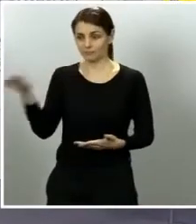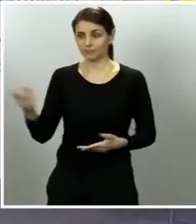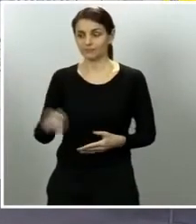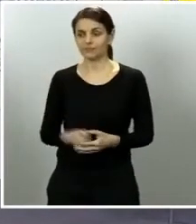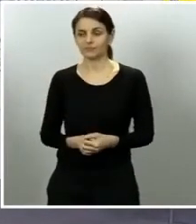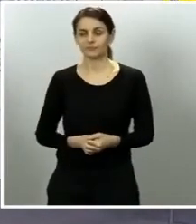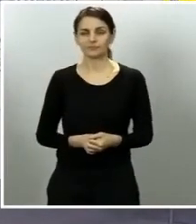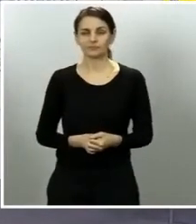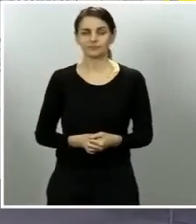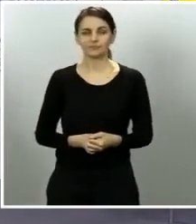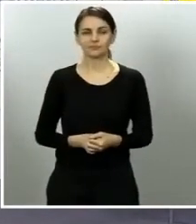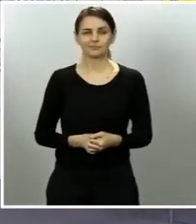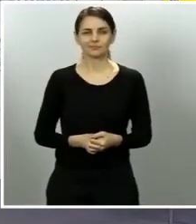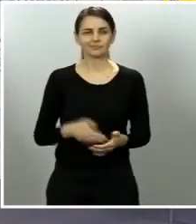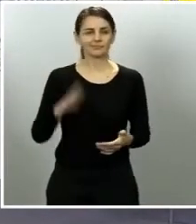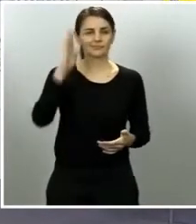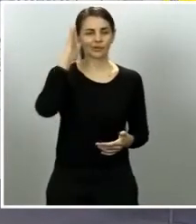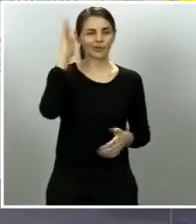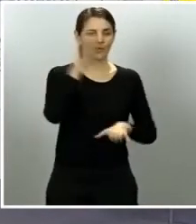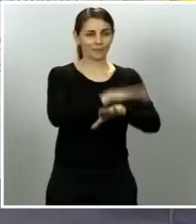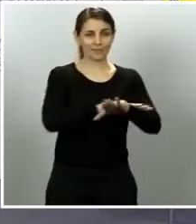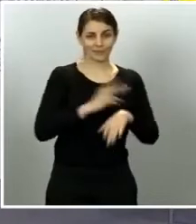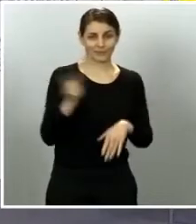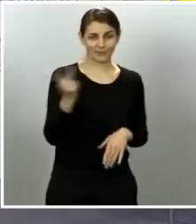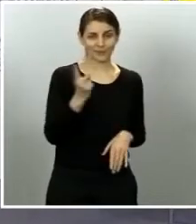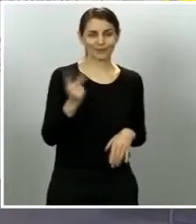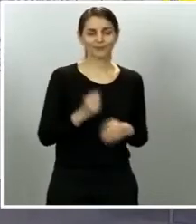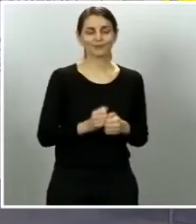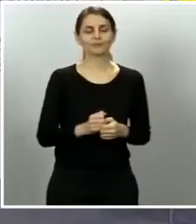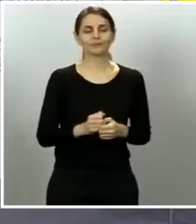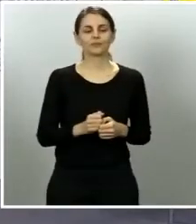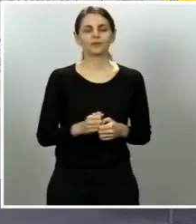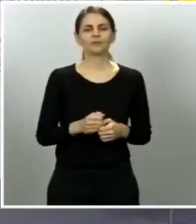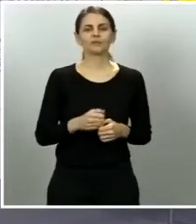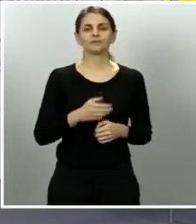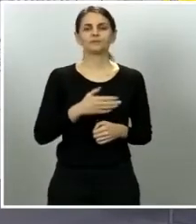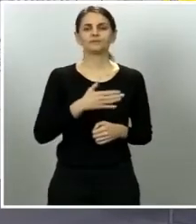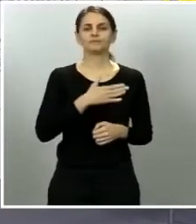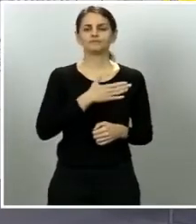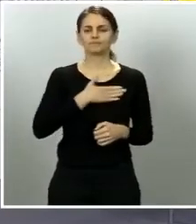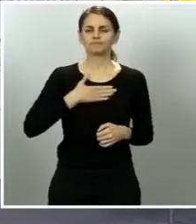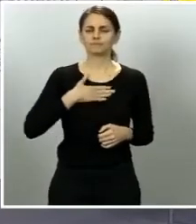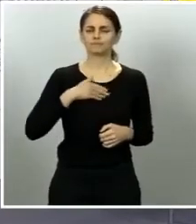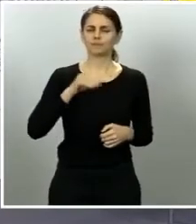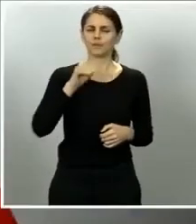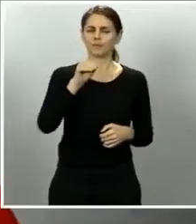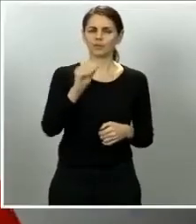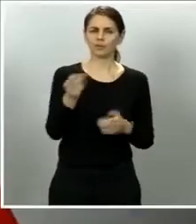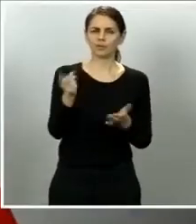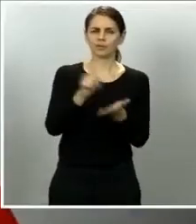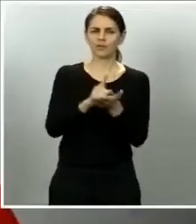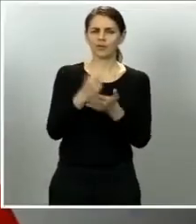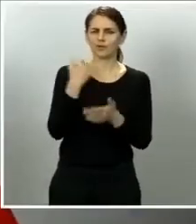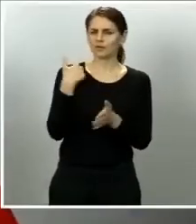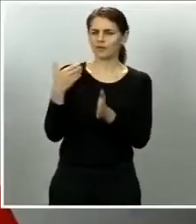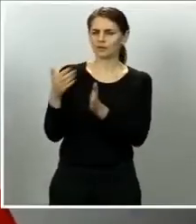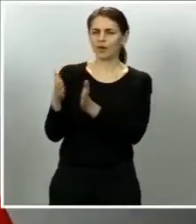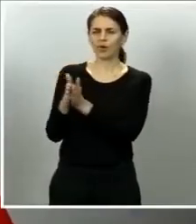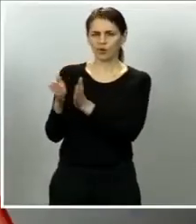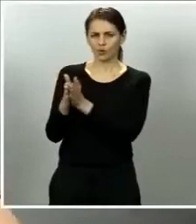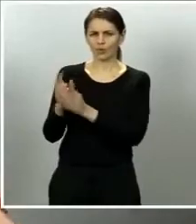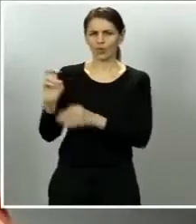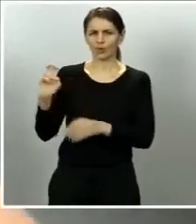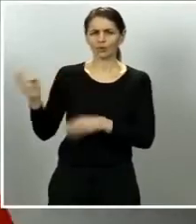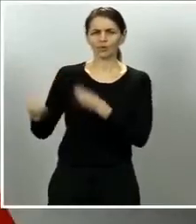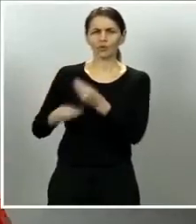Hola qué tal ministros Juan Marromero de El Confidencial yo quería insistir en una pregunta que le han formulado antes sobre